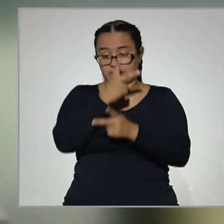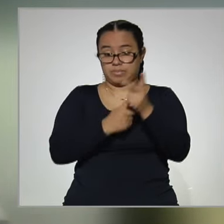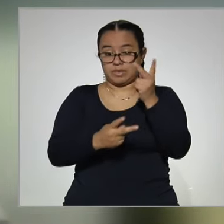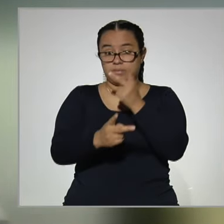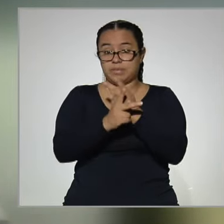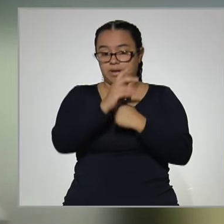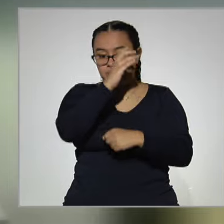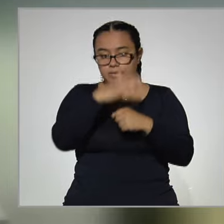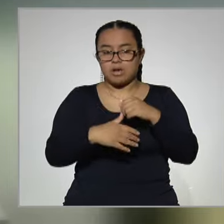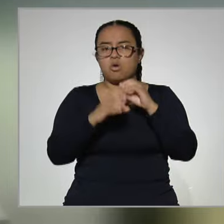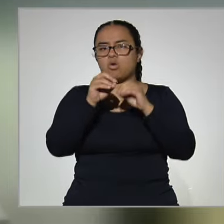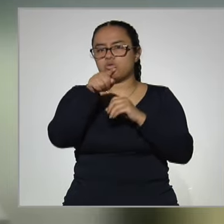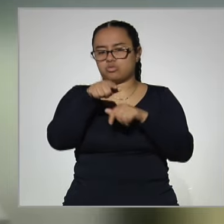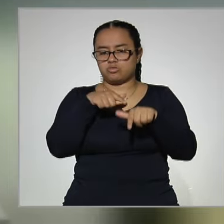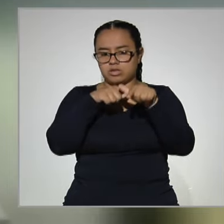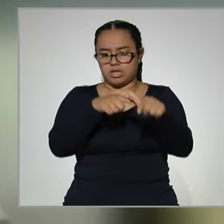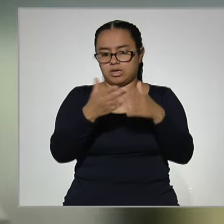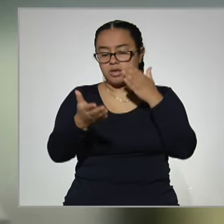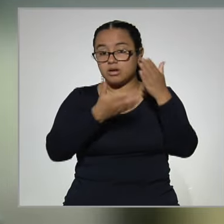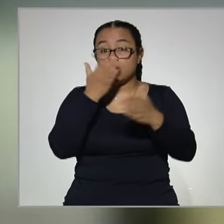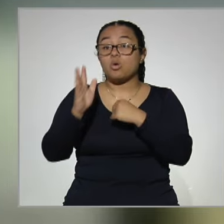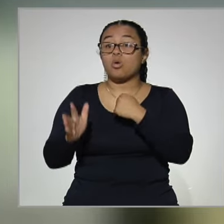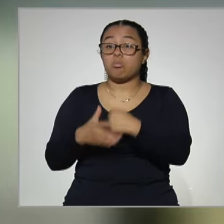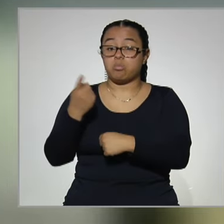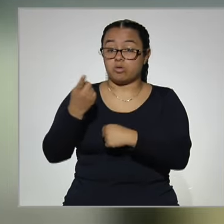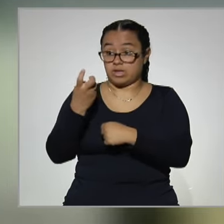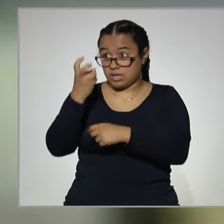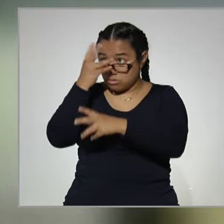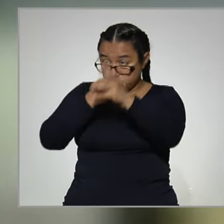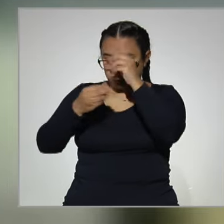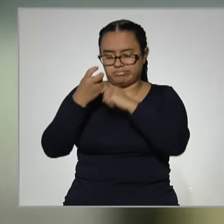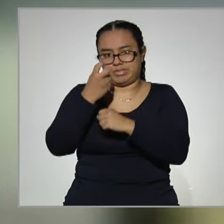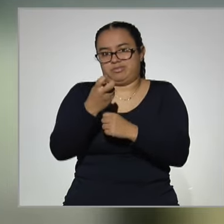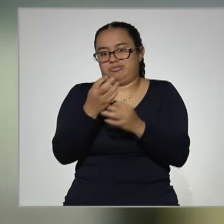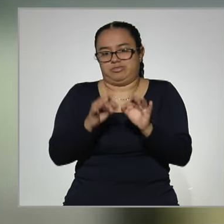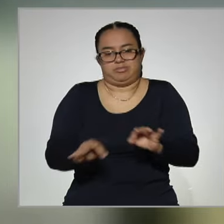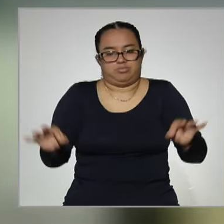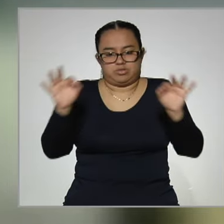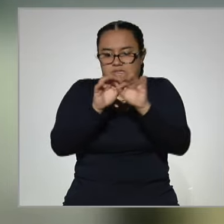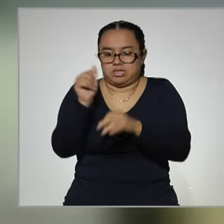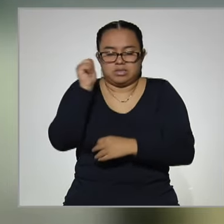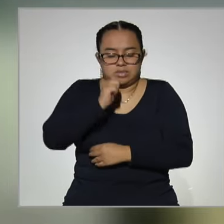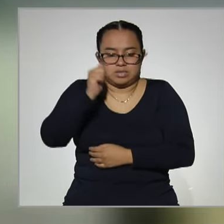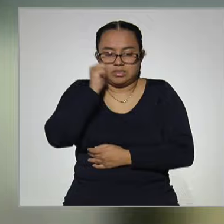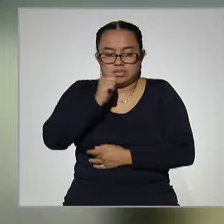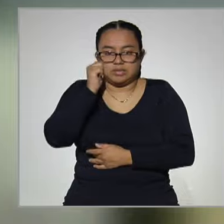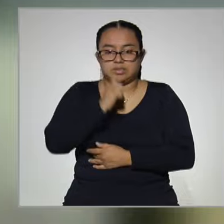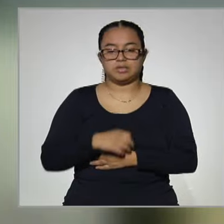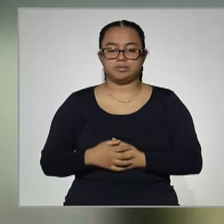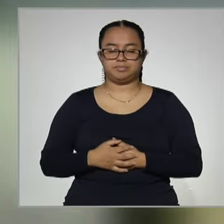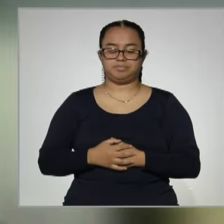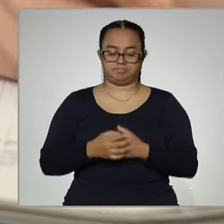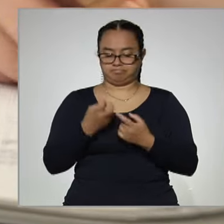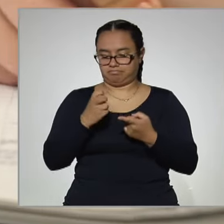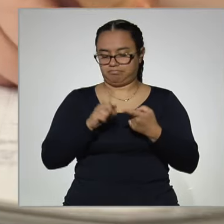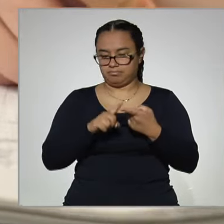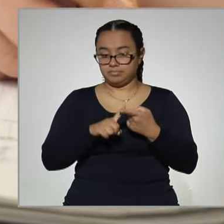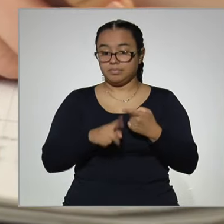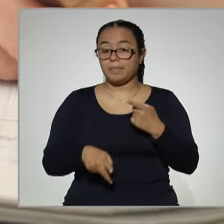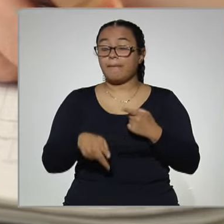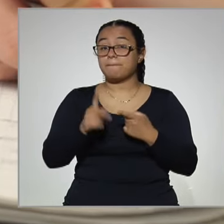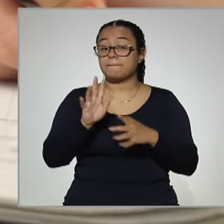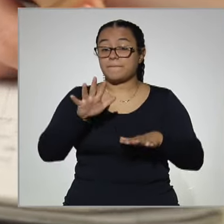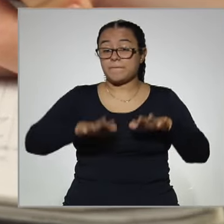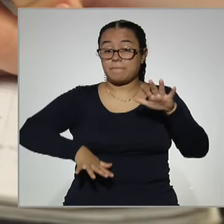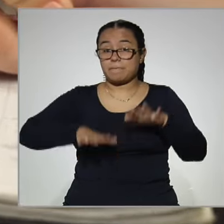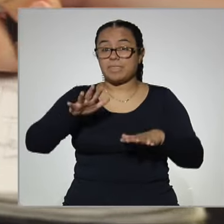preparatoria o el seguir con tus estudios, ya que el conocimiento nunca está de más. Eso como lo primero, ¿no? Pero a veces